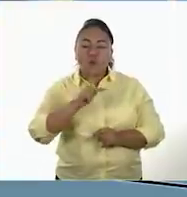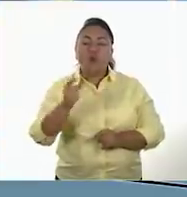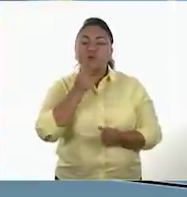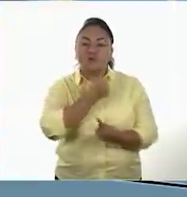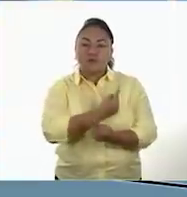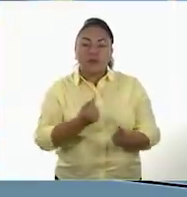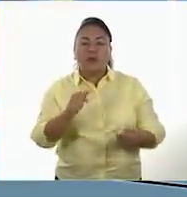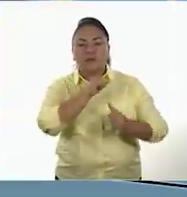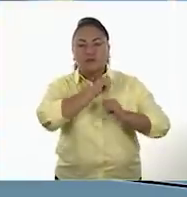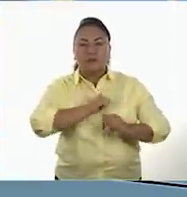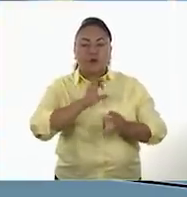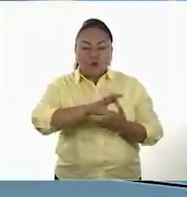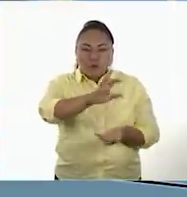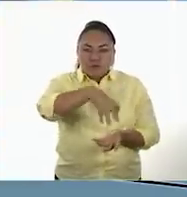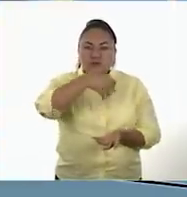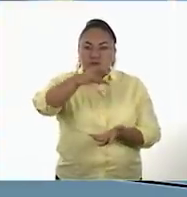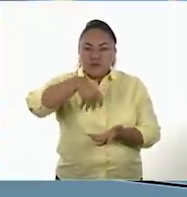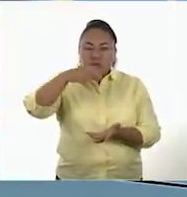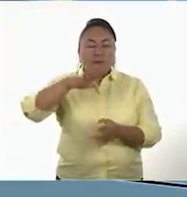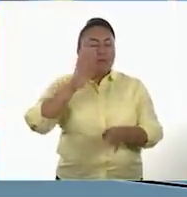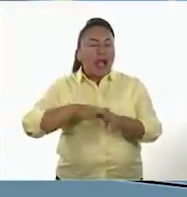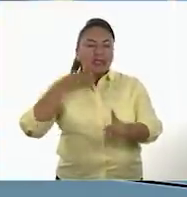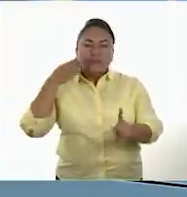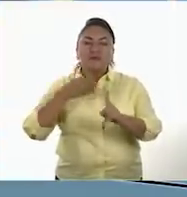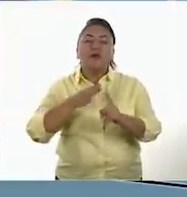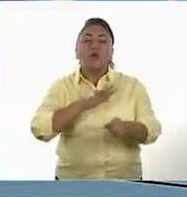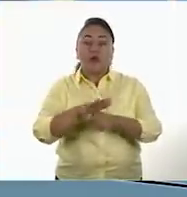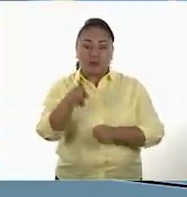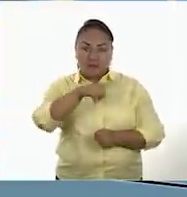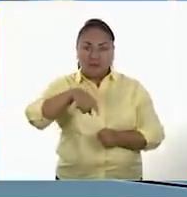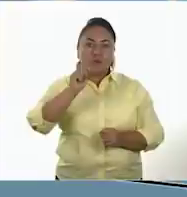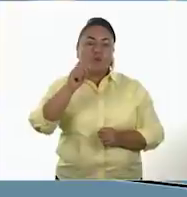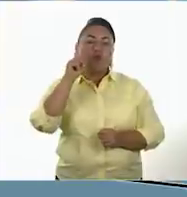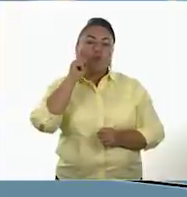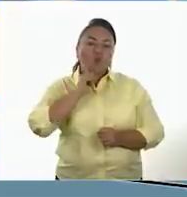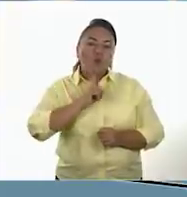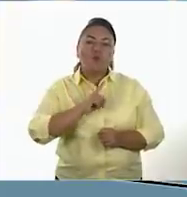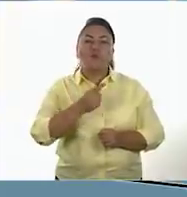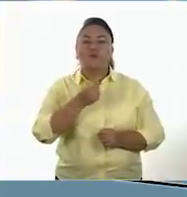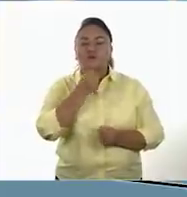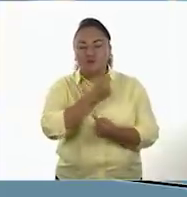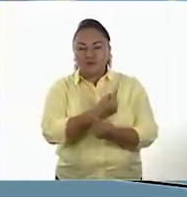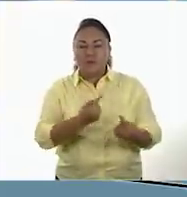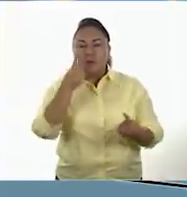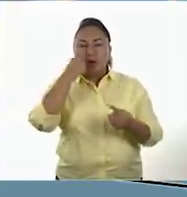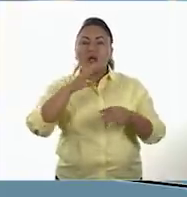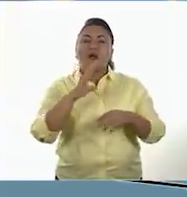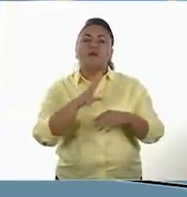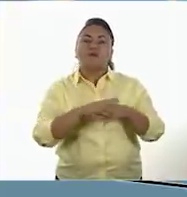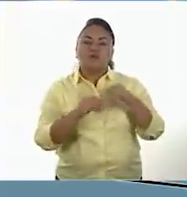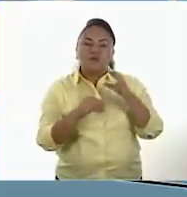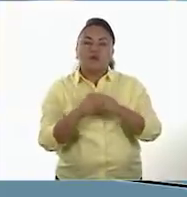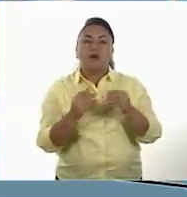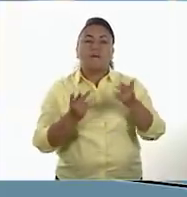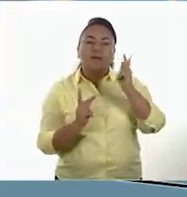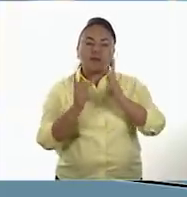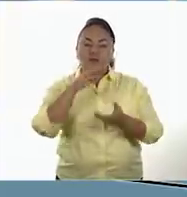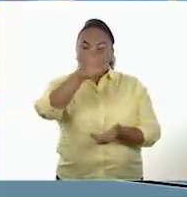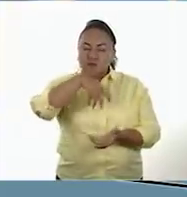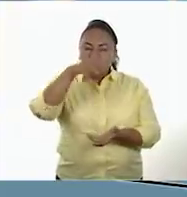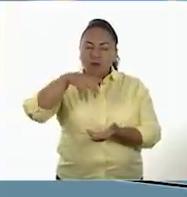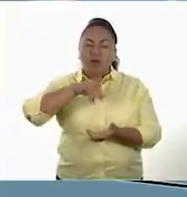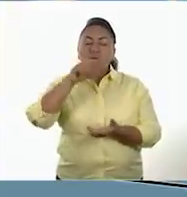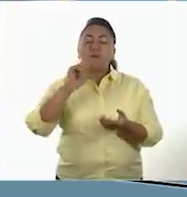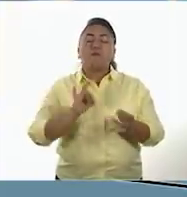de esto. De una manera muy particular, ellos, al recolectar frutos y verduras, vieron que cuando